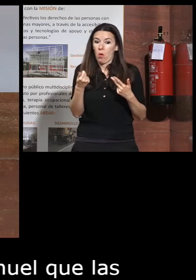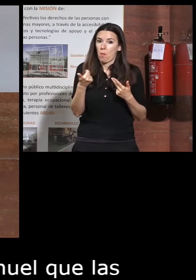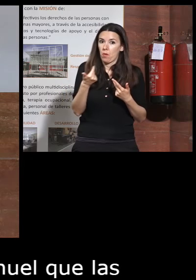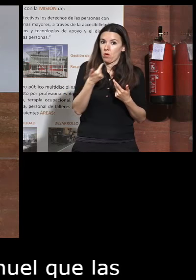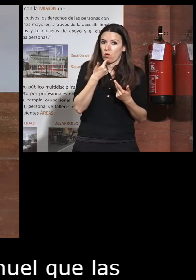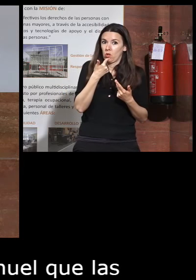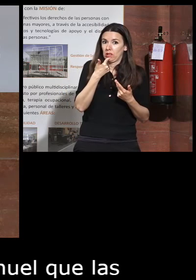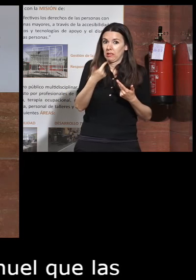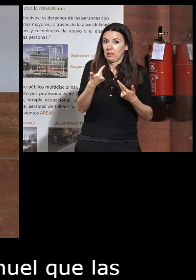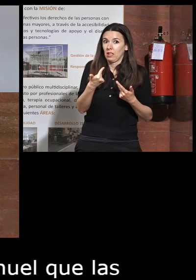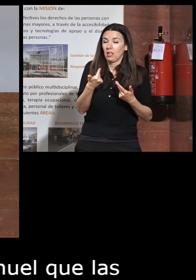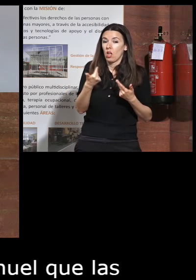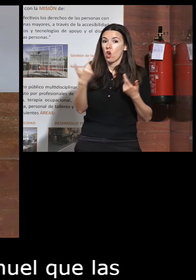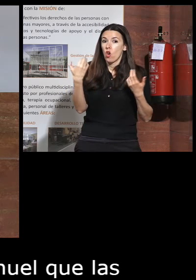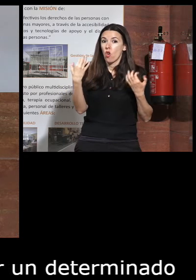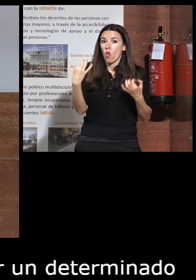comentario se suele